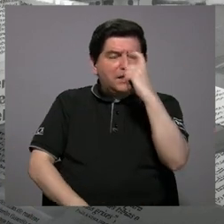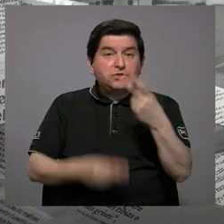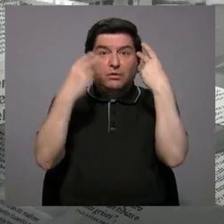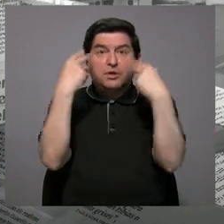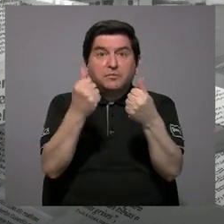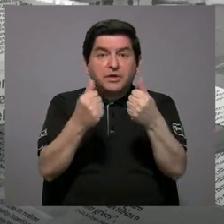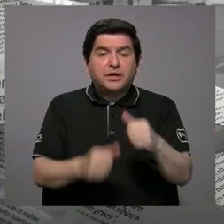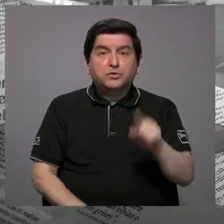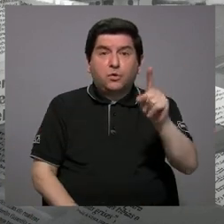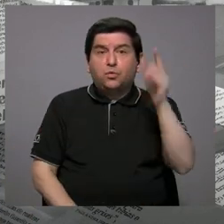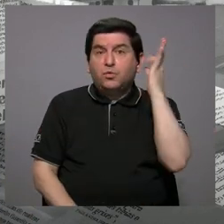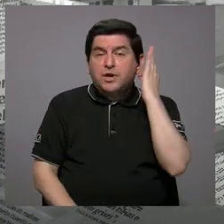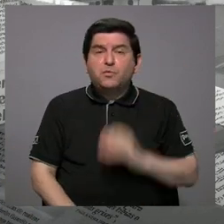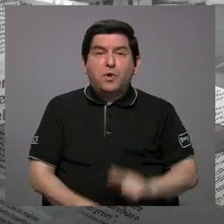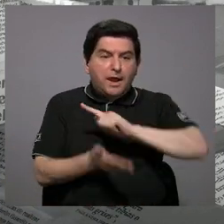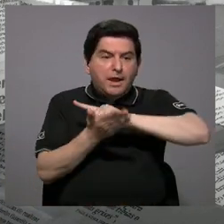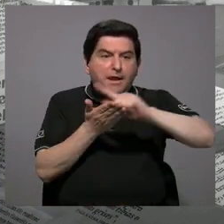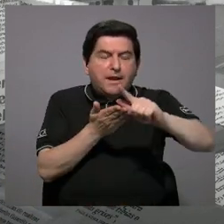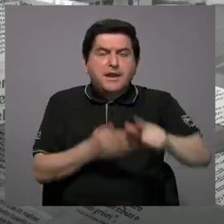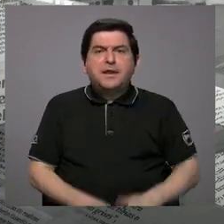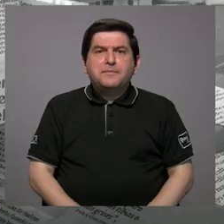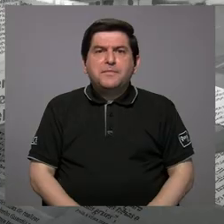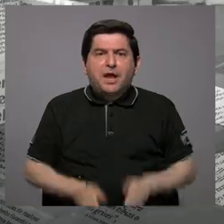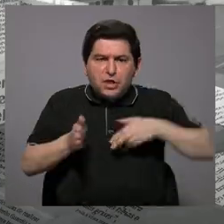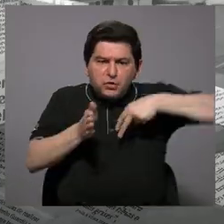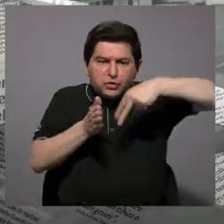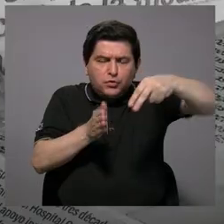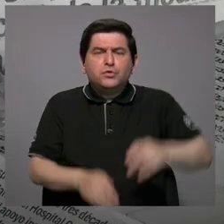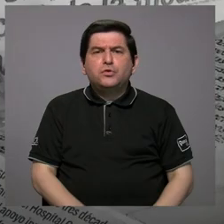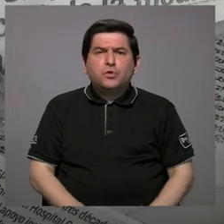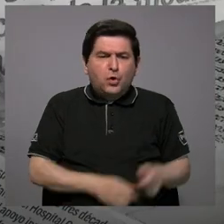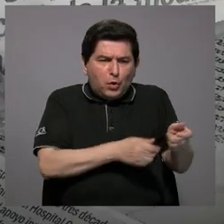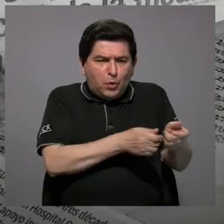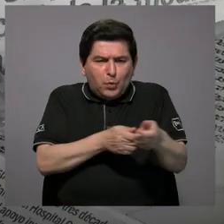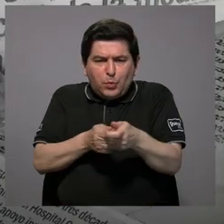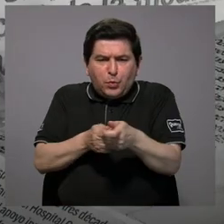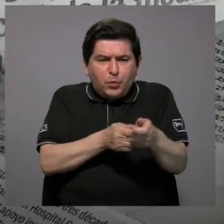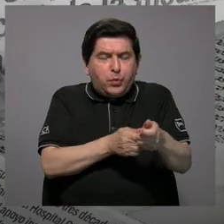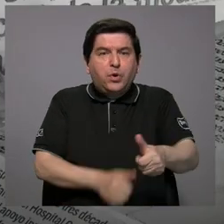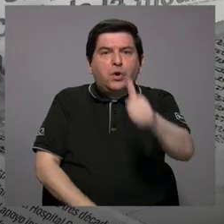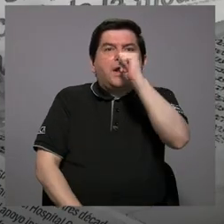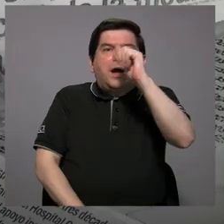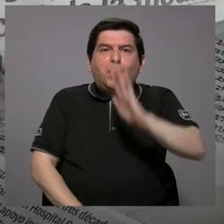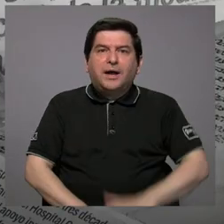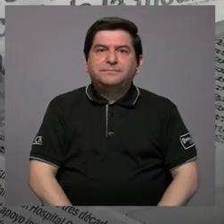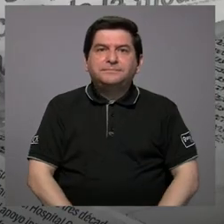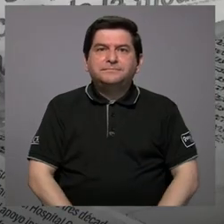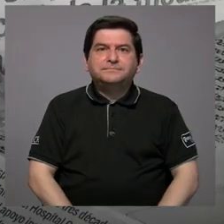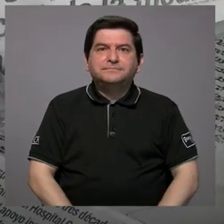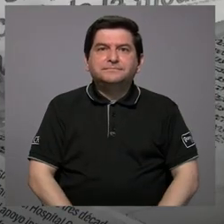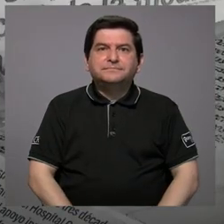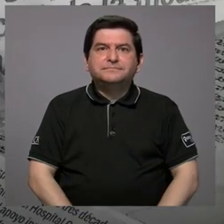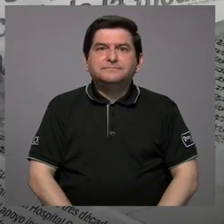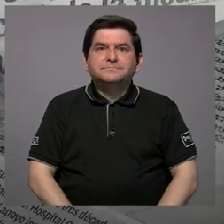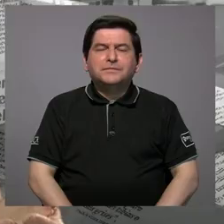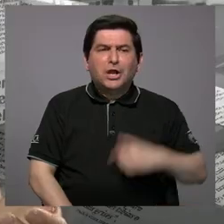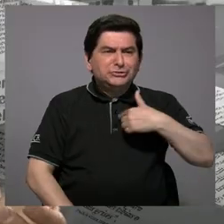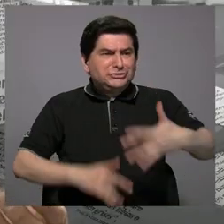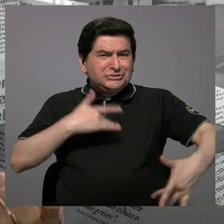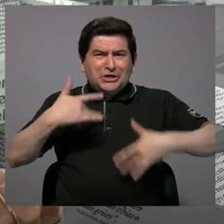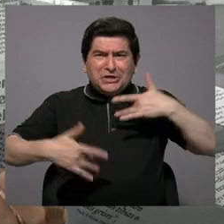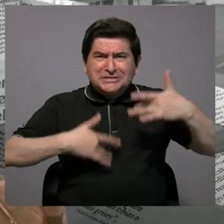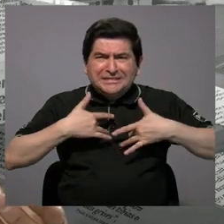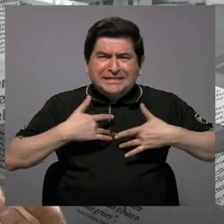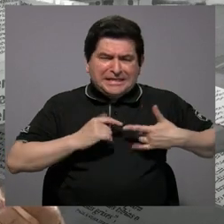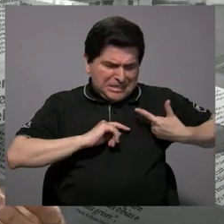de inmediato me encuentro una señora lavando las aceras a toda viva, a toda viva de chorro de agua. Y entonces, dice, yo sentí